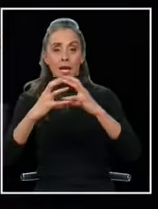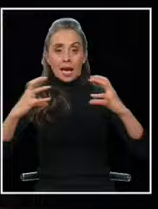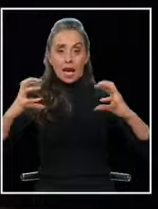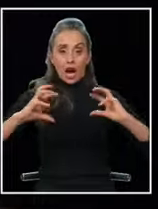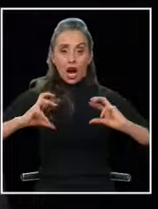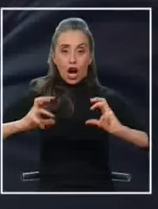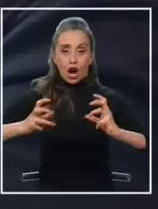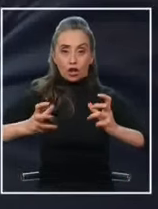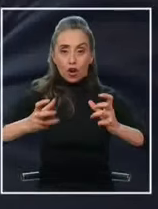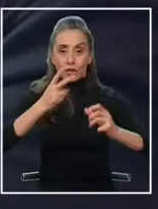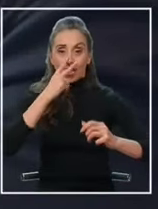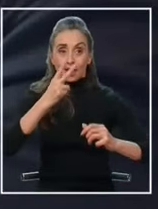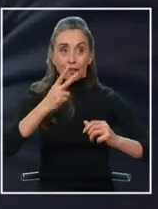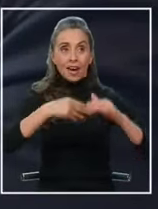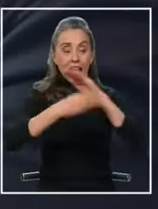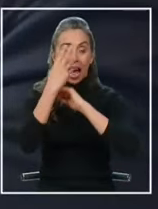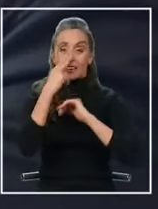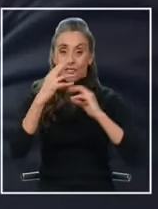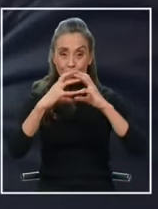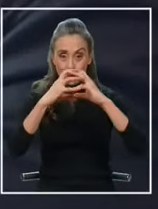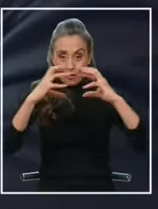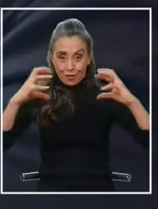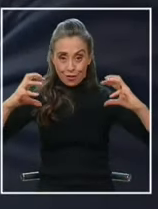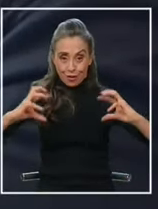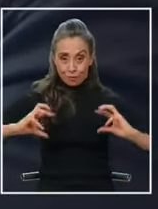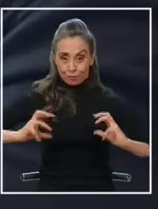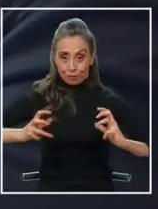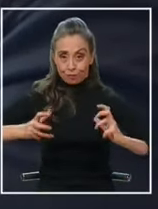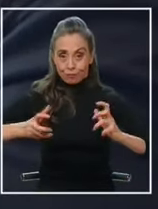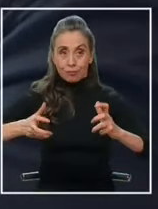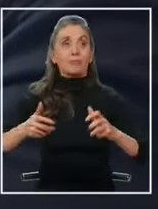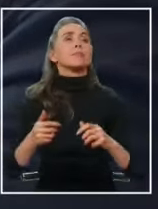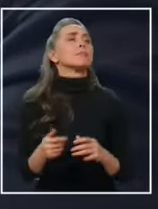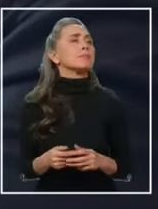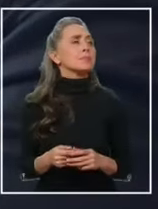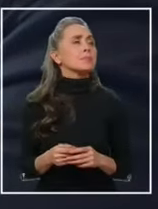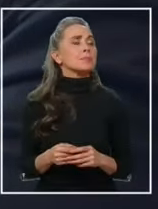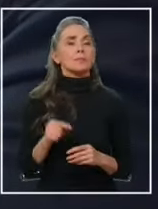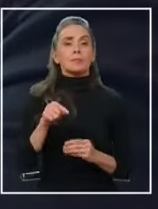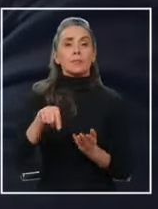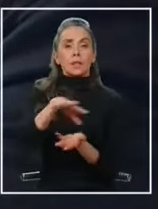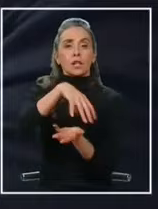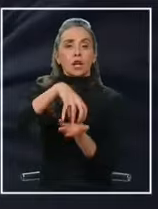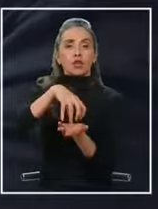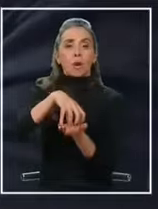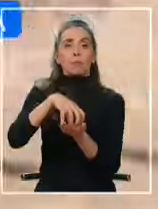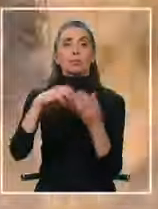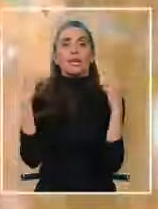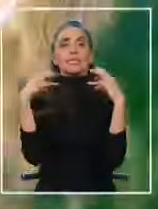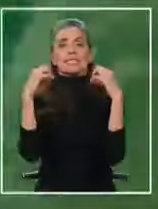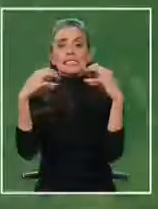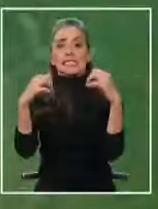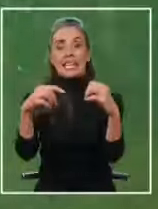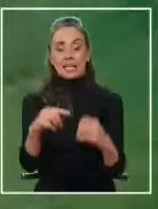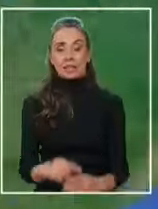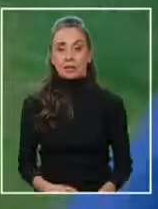habíamos visto en imágenes anteriores y este se ubica en la comuna de la cisterna